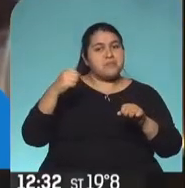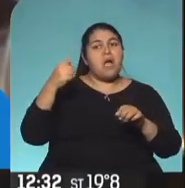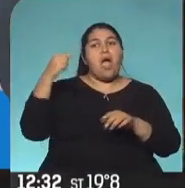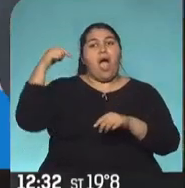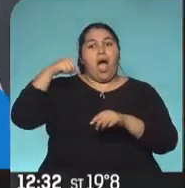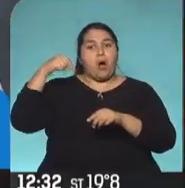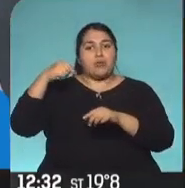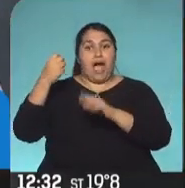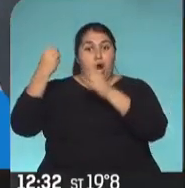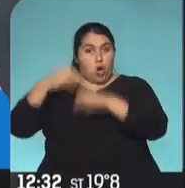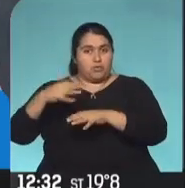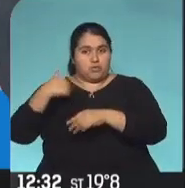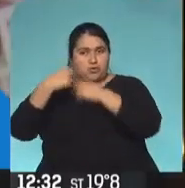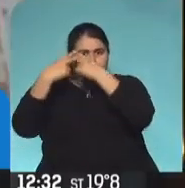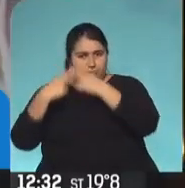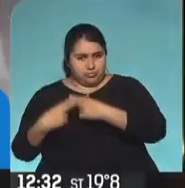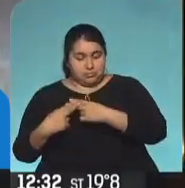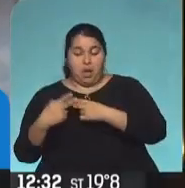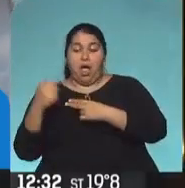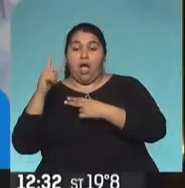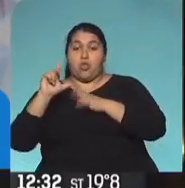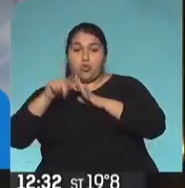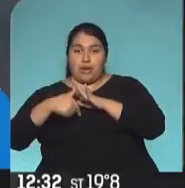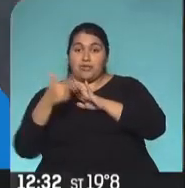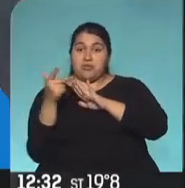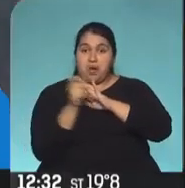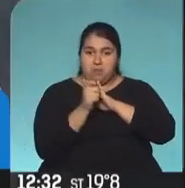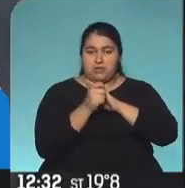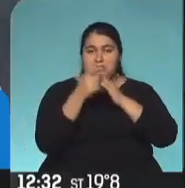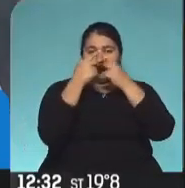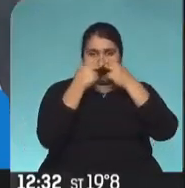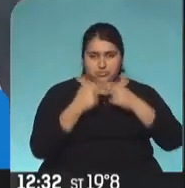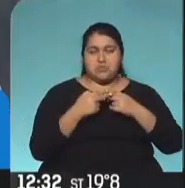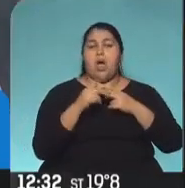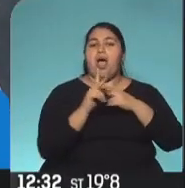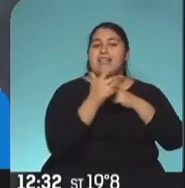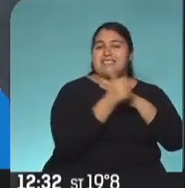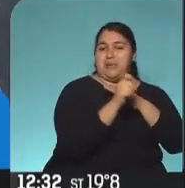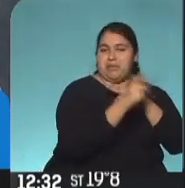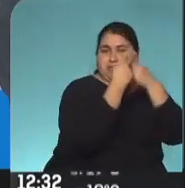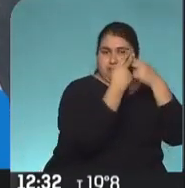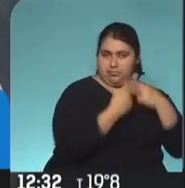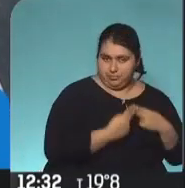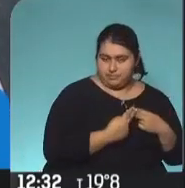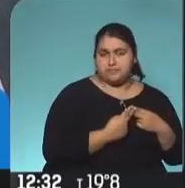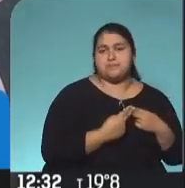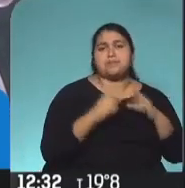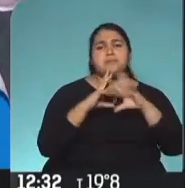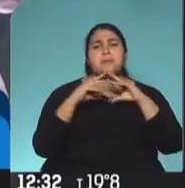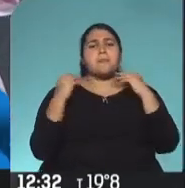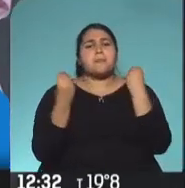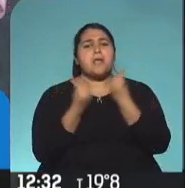Al medio. Sí. Sería cuántos meses. Tres. Tres meses y a los seis meses. Exacto. ¿Y qué especulan, digamos, los